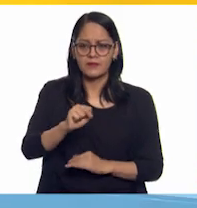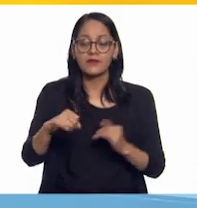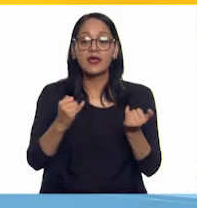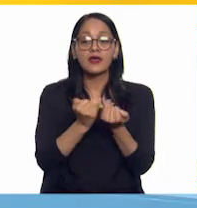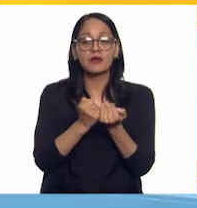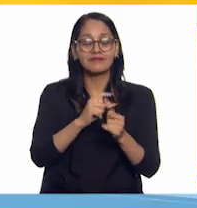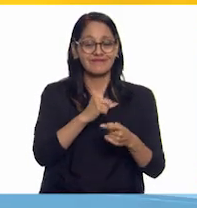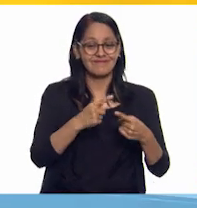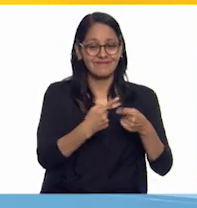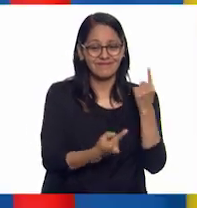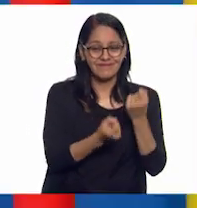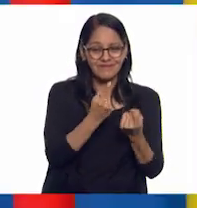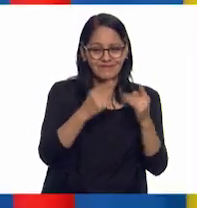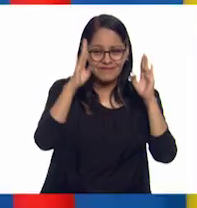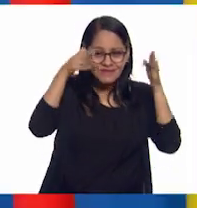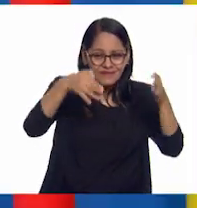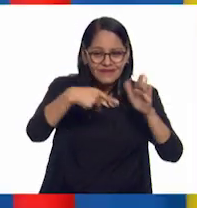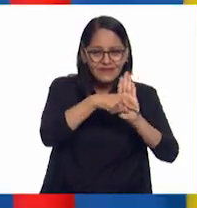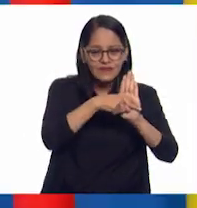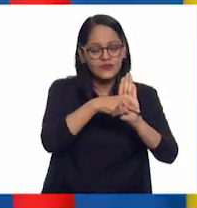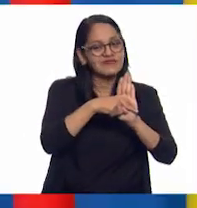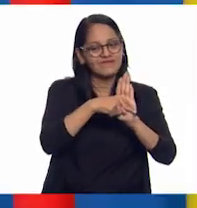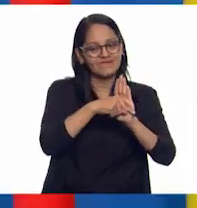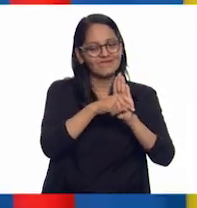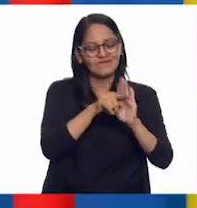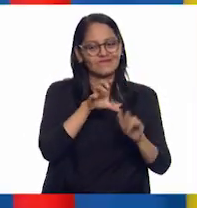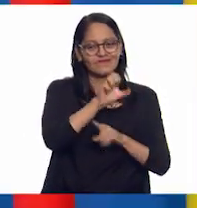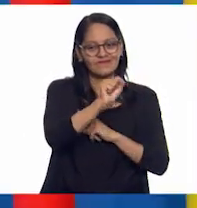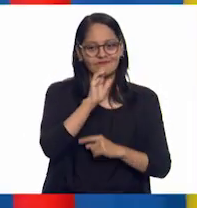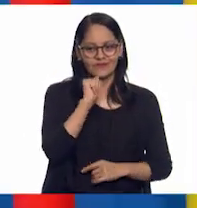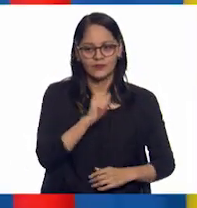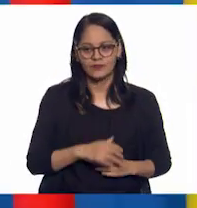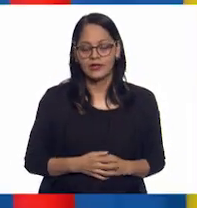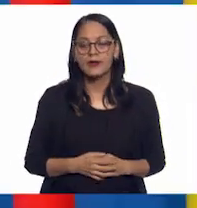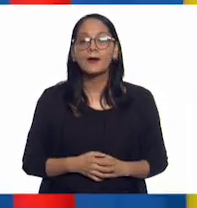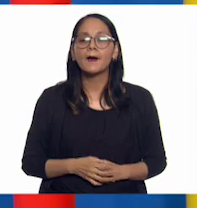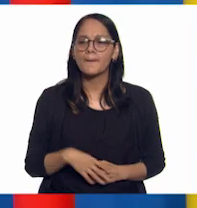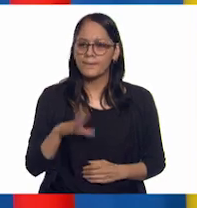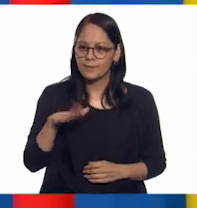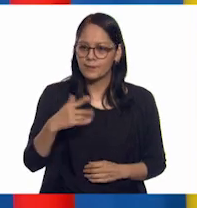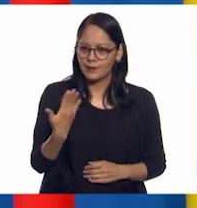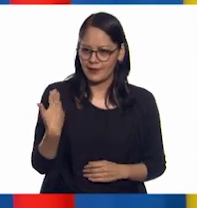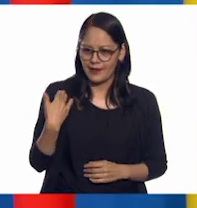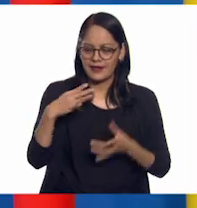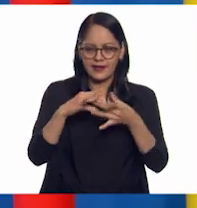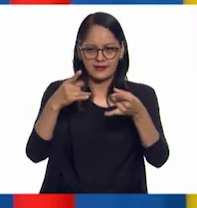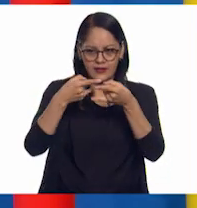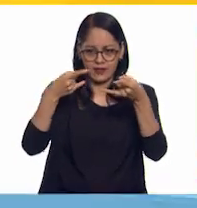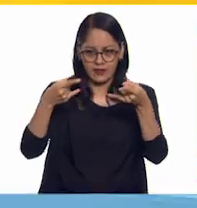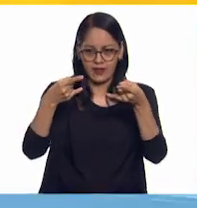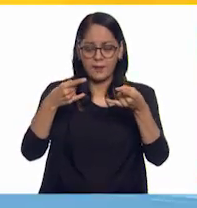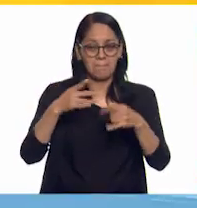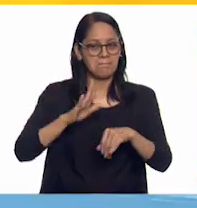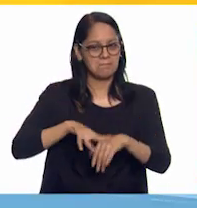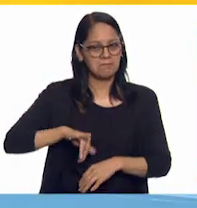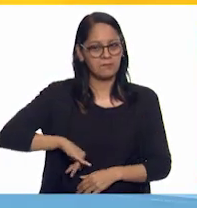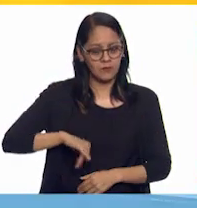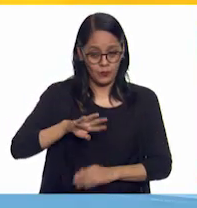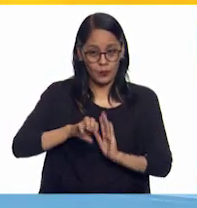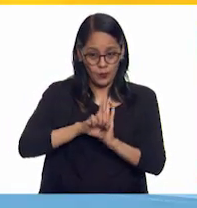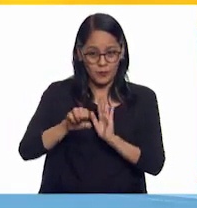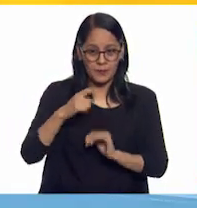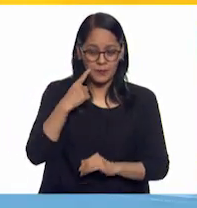en lo negativo. Oye, Gaby, sigo muy interesado con el documental. ¿Podemos ver otro pedacito? Claro.